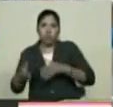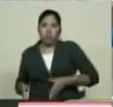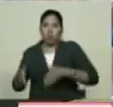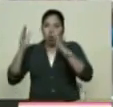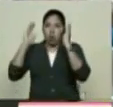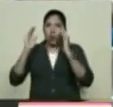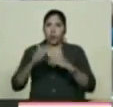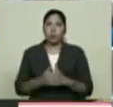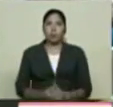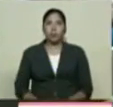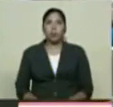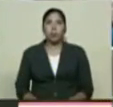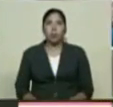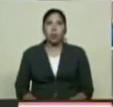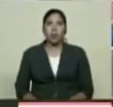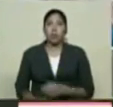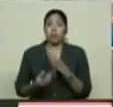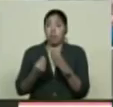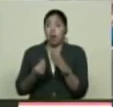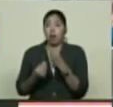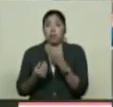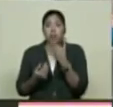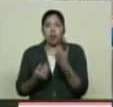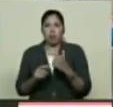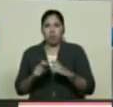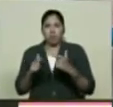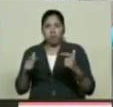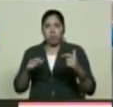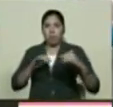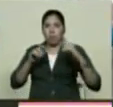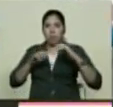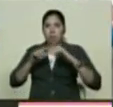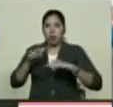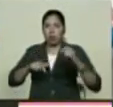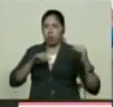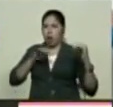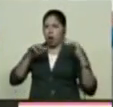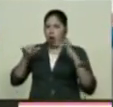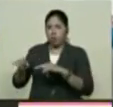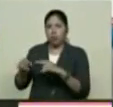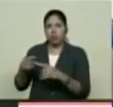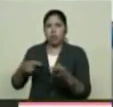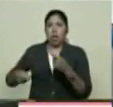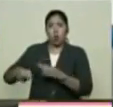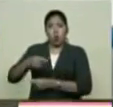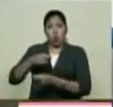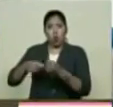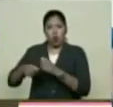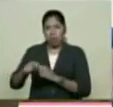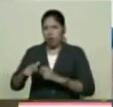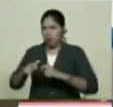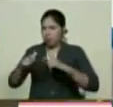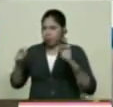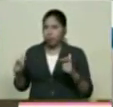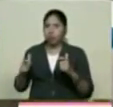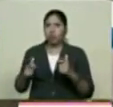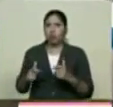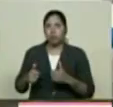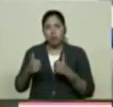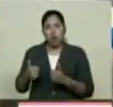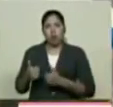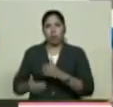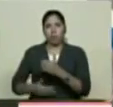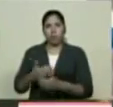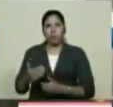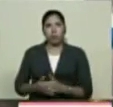Lleguen Y que vayan personas A visitarnos Porque dinamiza La economía Y si la incluimos En el calendario Internacional Tal cual Como usted